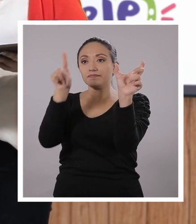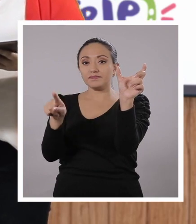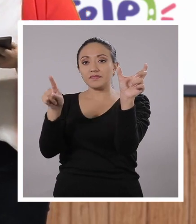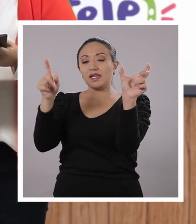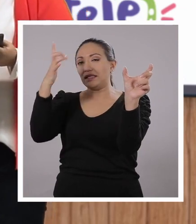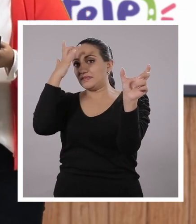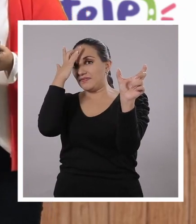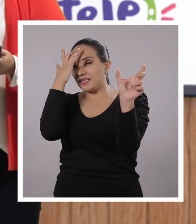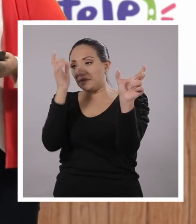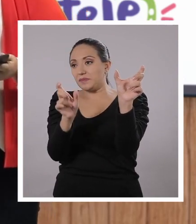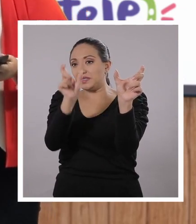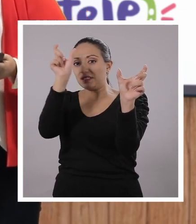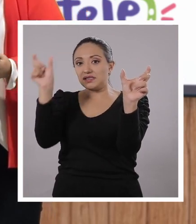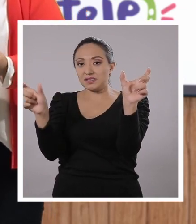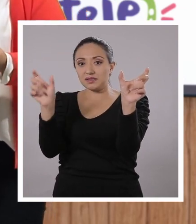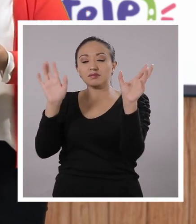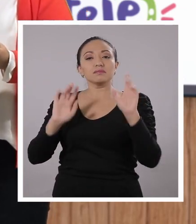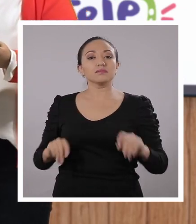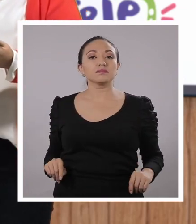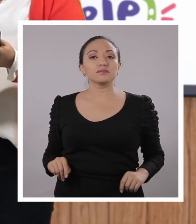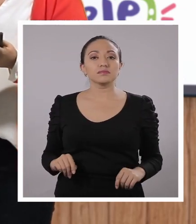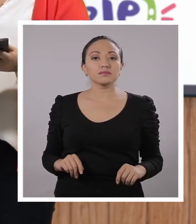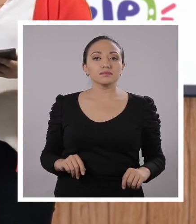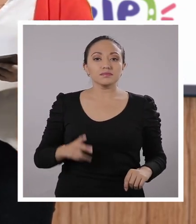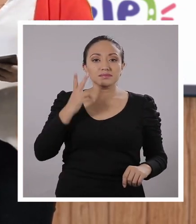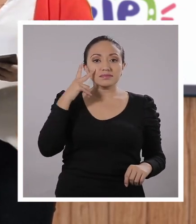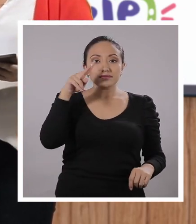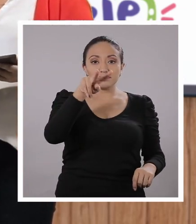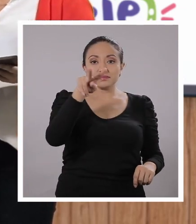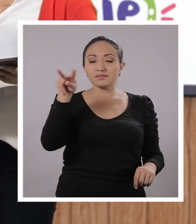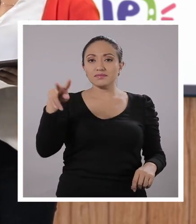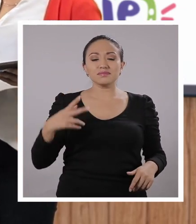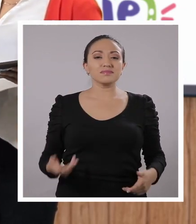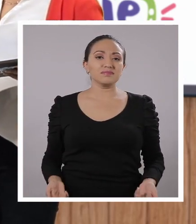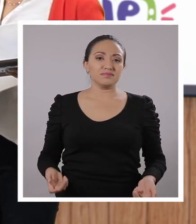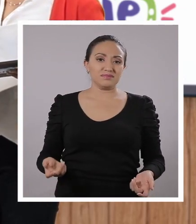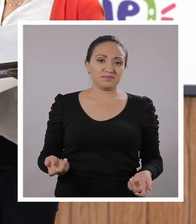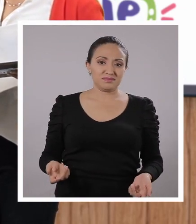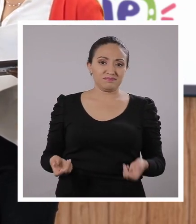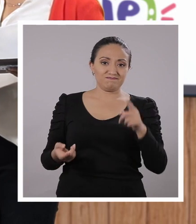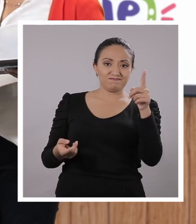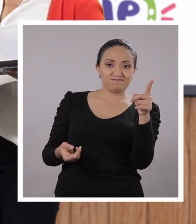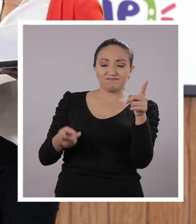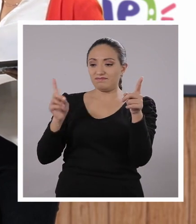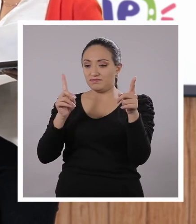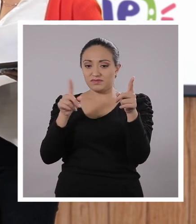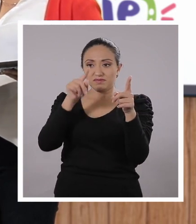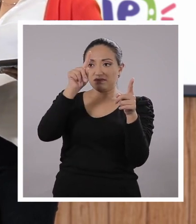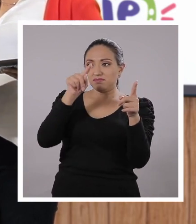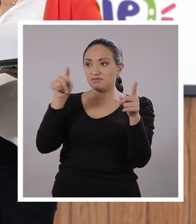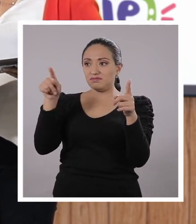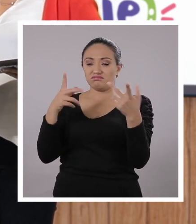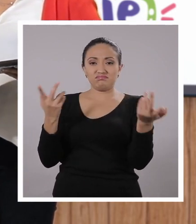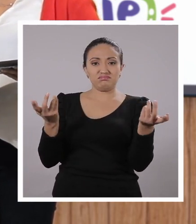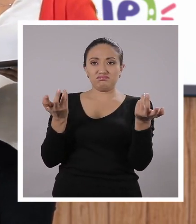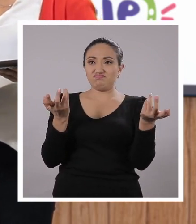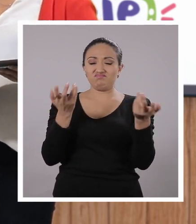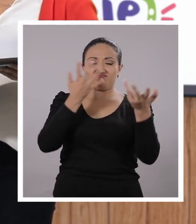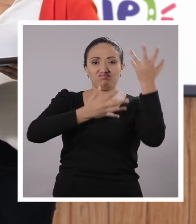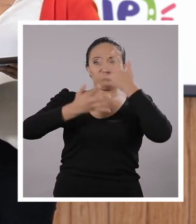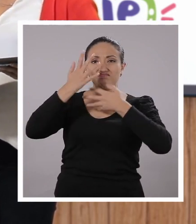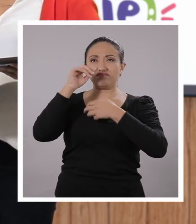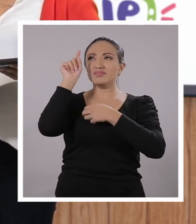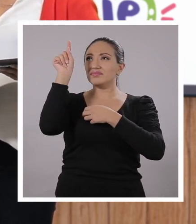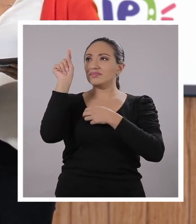Y las infecciones del... Espacio. ¿Las qué? No pueden ser infecciones antibióticas ni